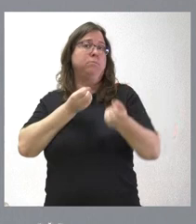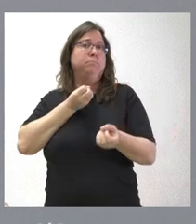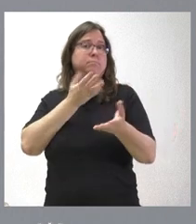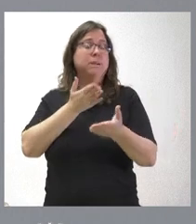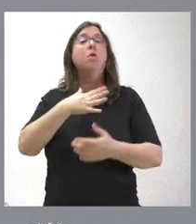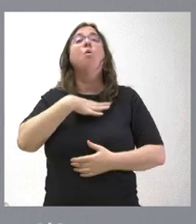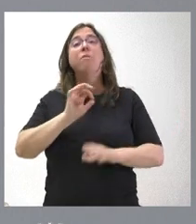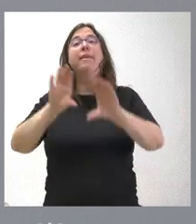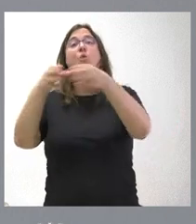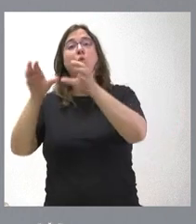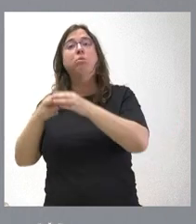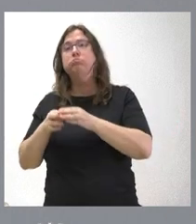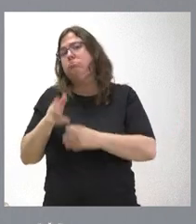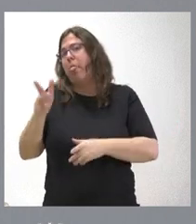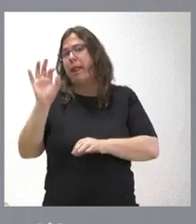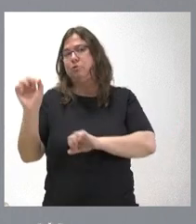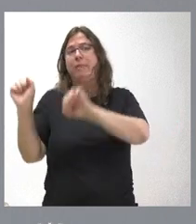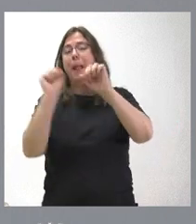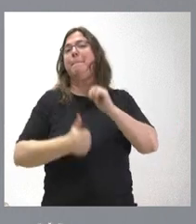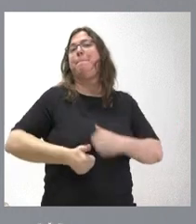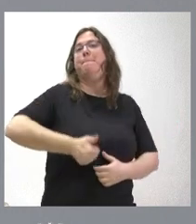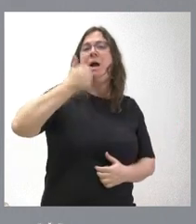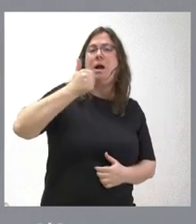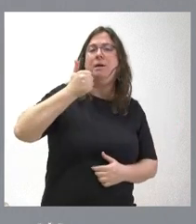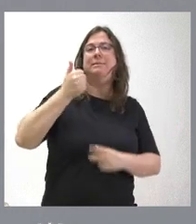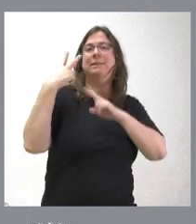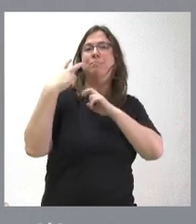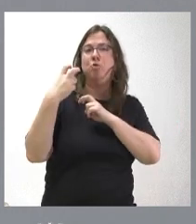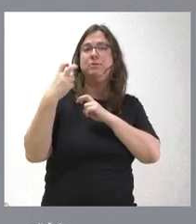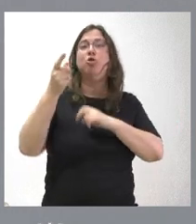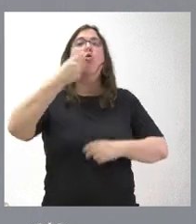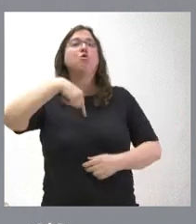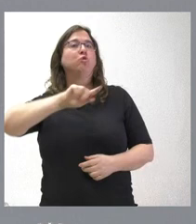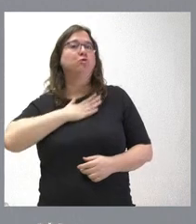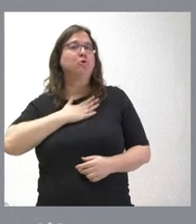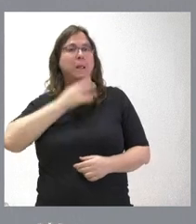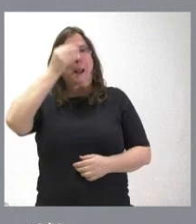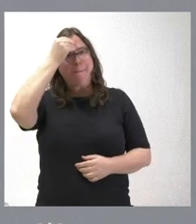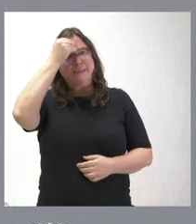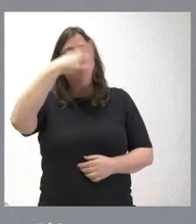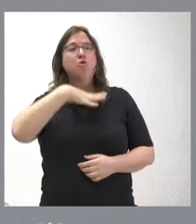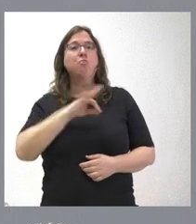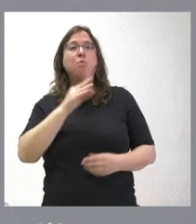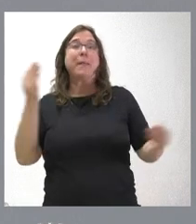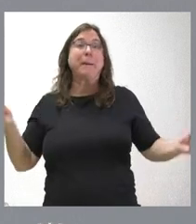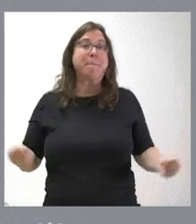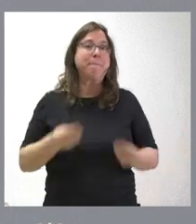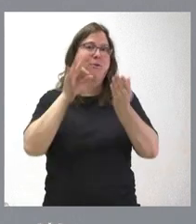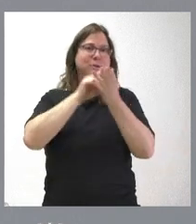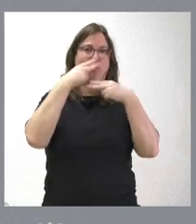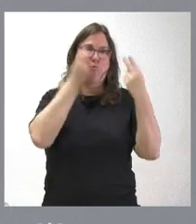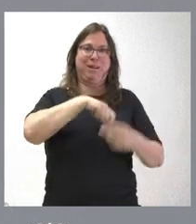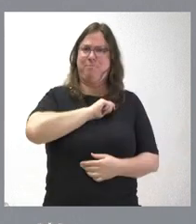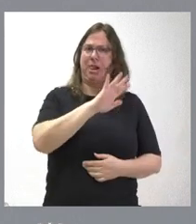puede haber grupos que, legítimamente, defiendan más impuestos. Nosotros estamos en la idea de que es compatible tener los mejores servicios públicos de España